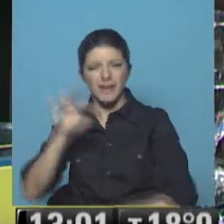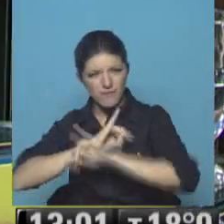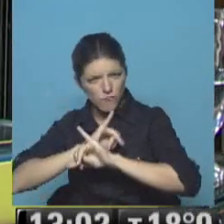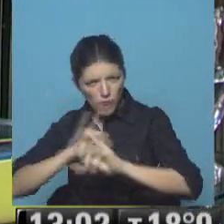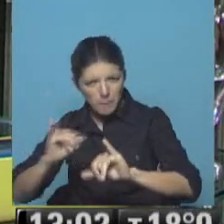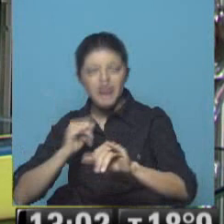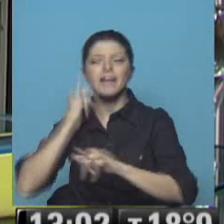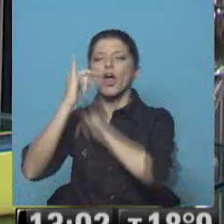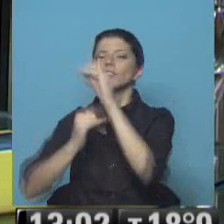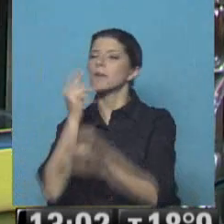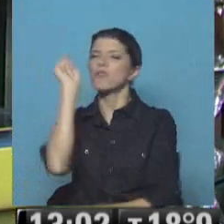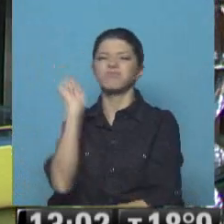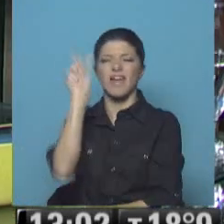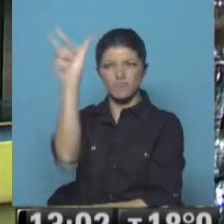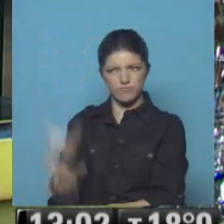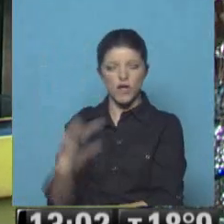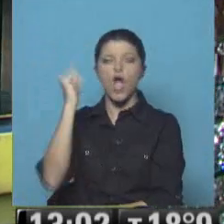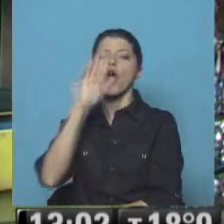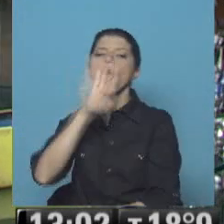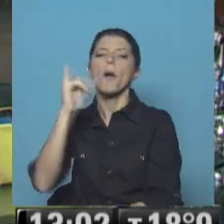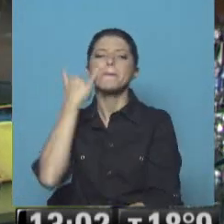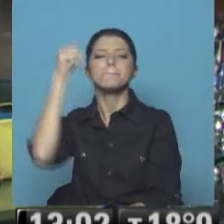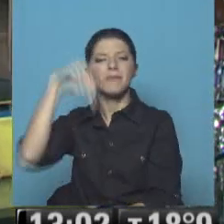de qué se trata, quién es Jeremy Corbyn.